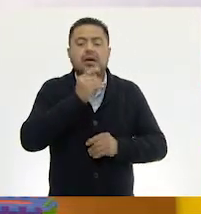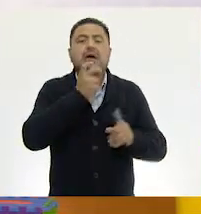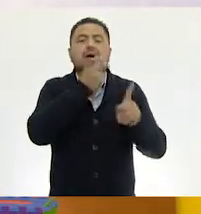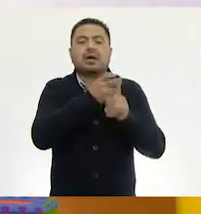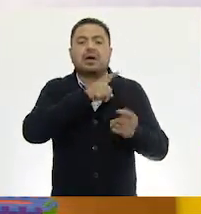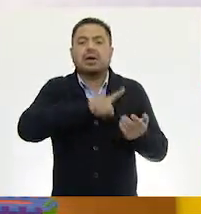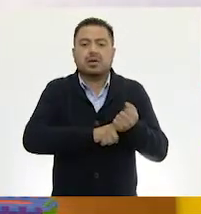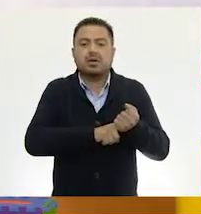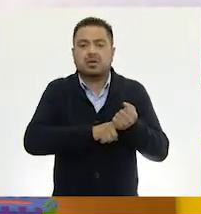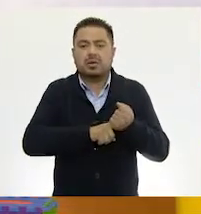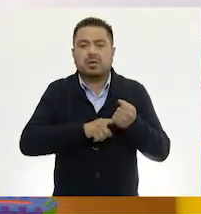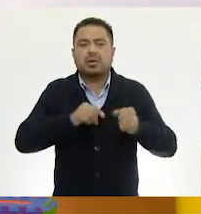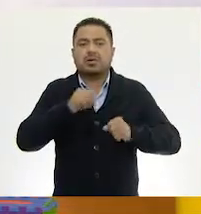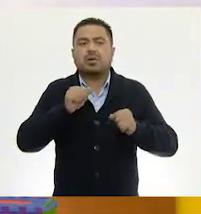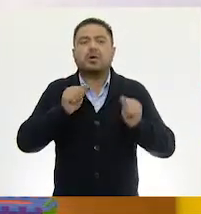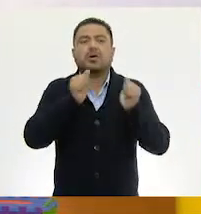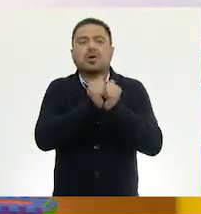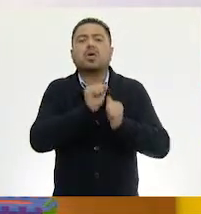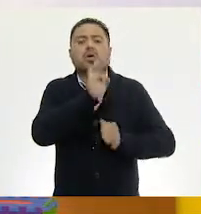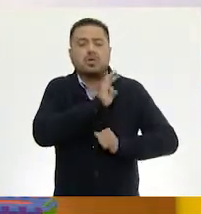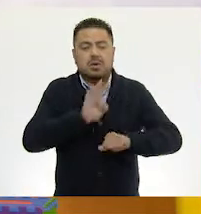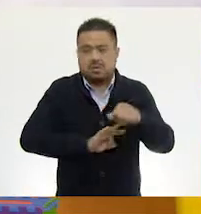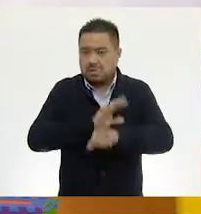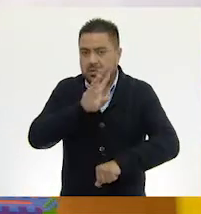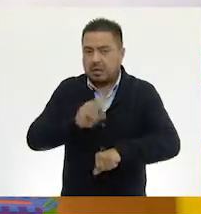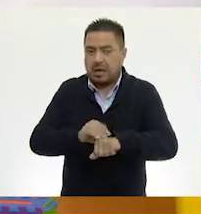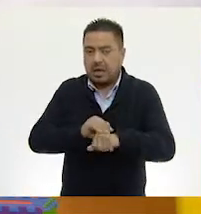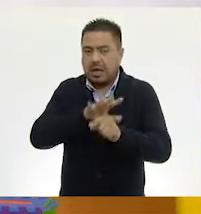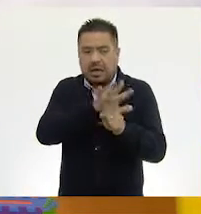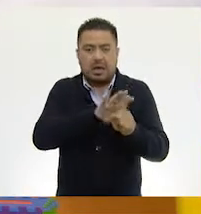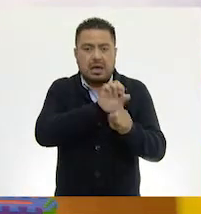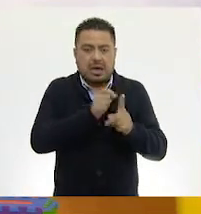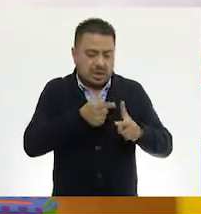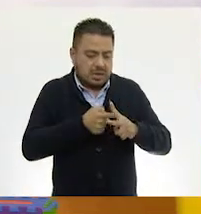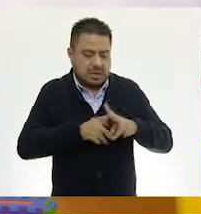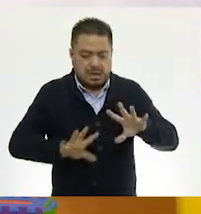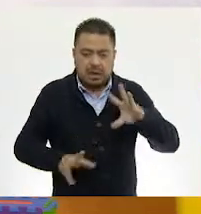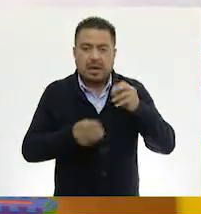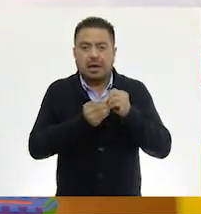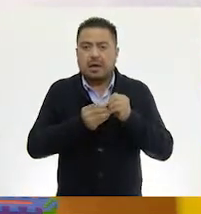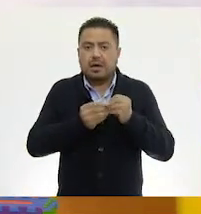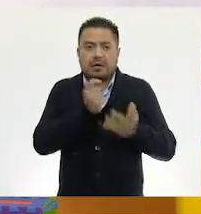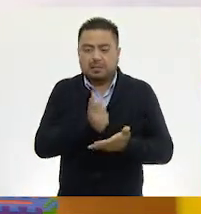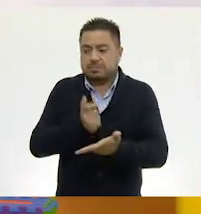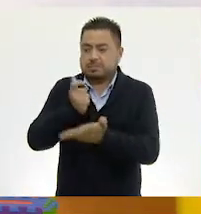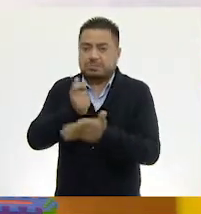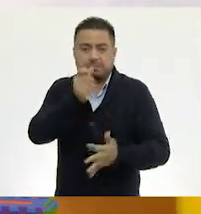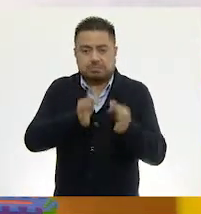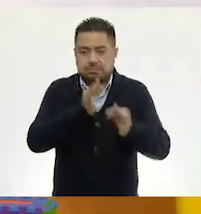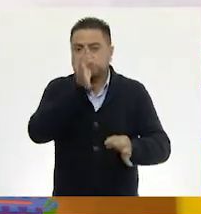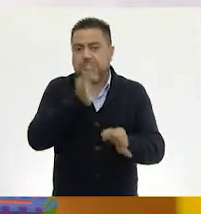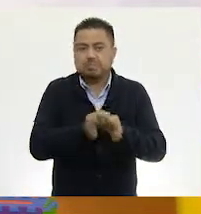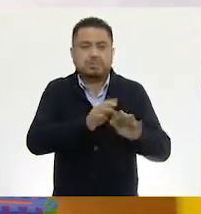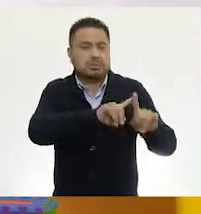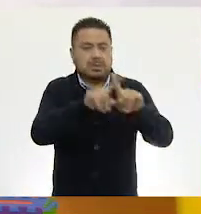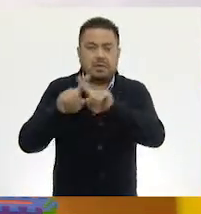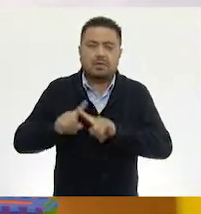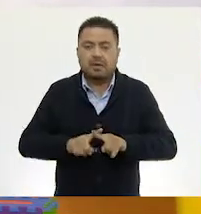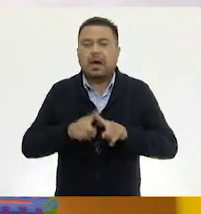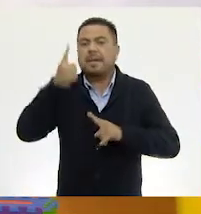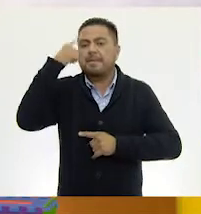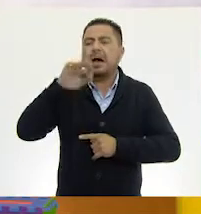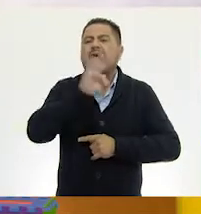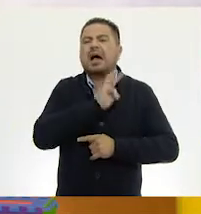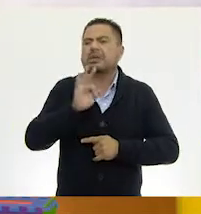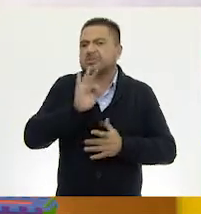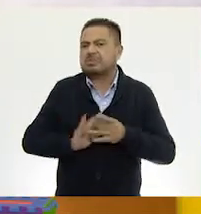nuestras monedas están tan bien hechas que nos permiten llegar a una cantidad de efectivo exacto de diferentes formas para